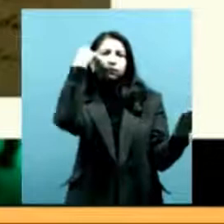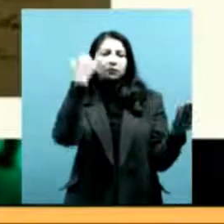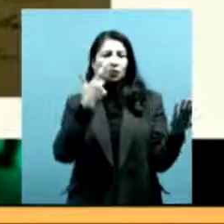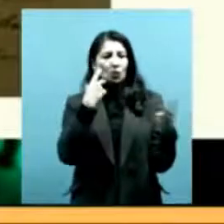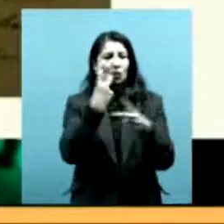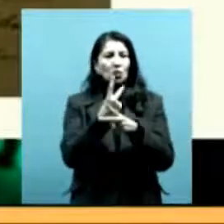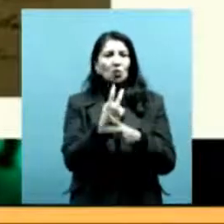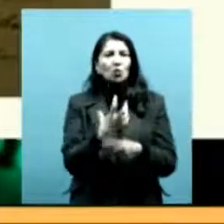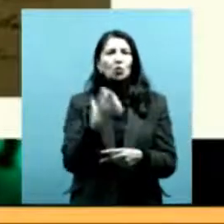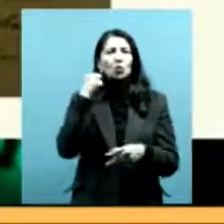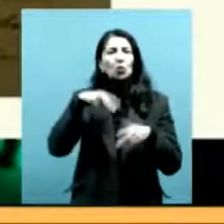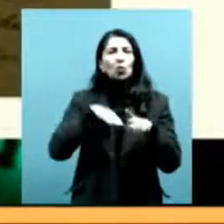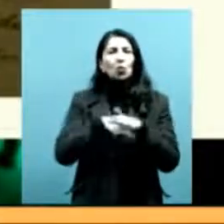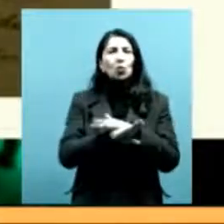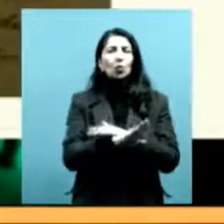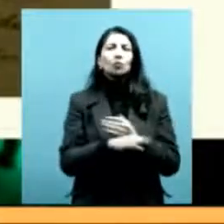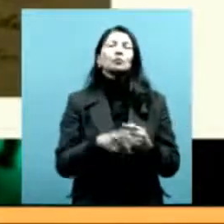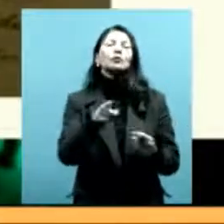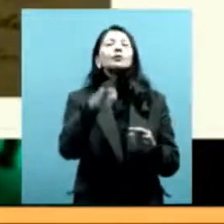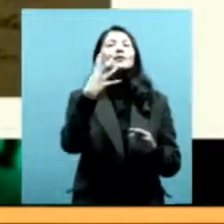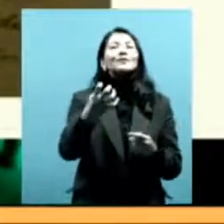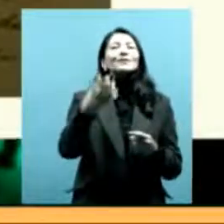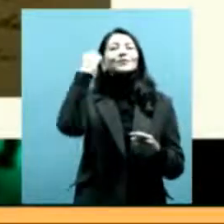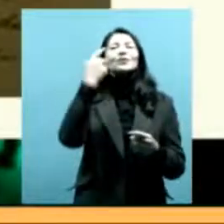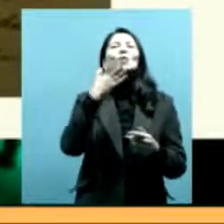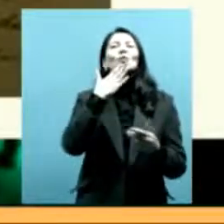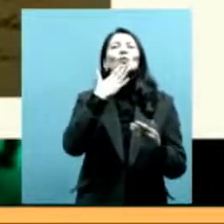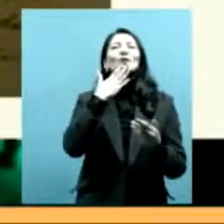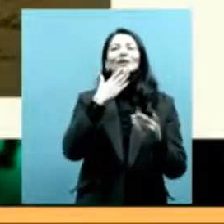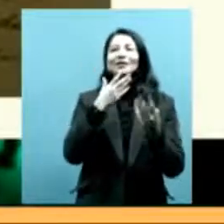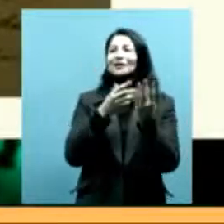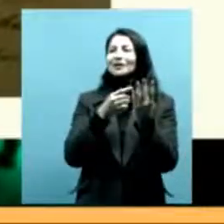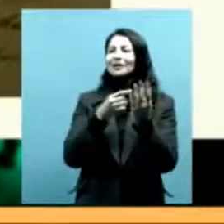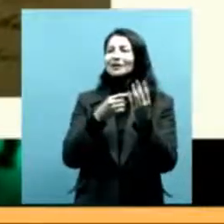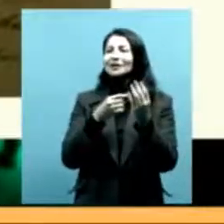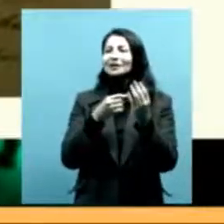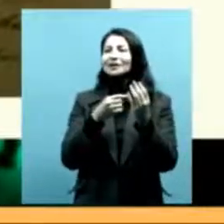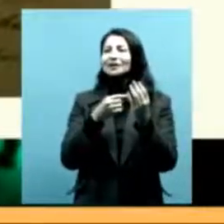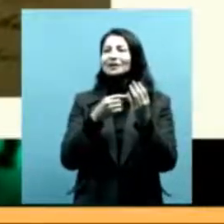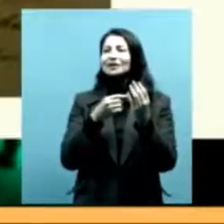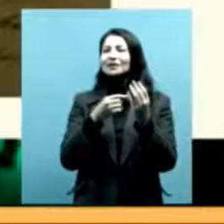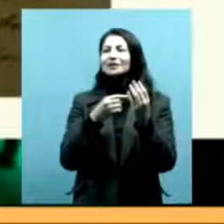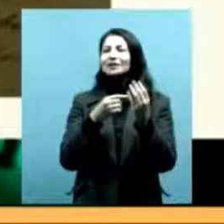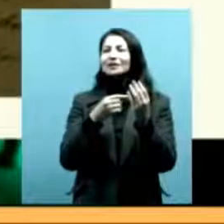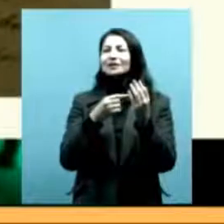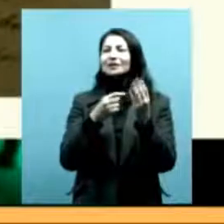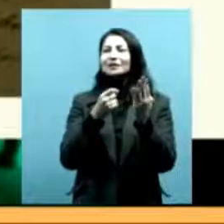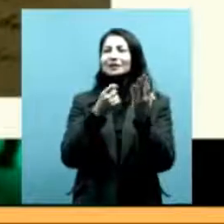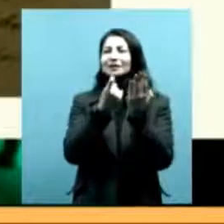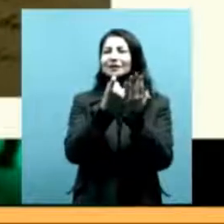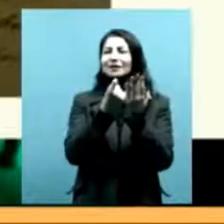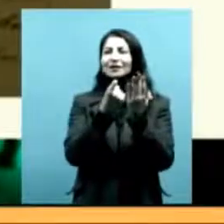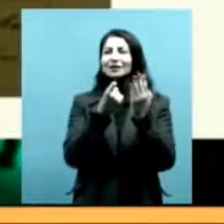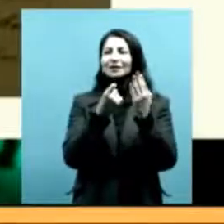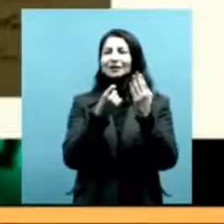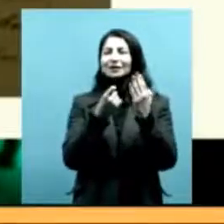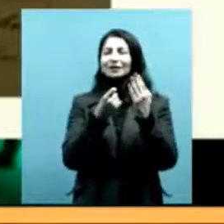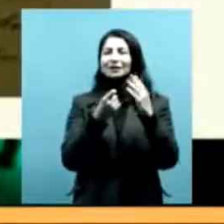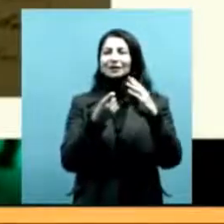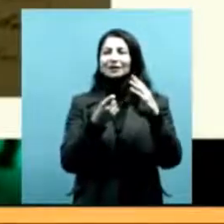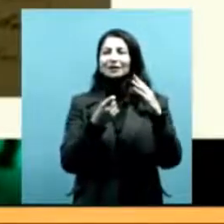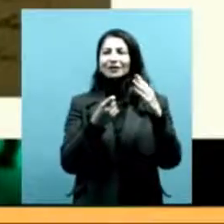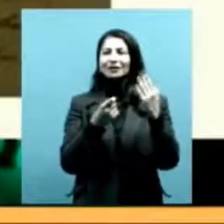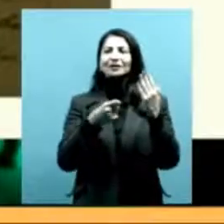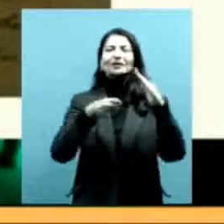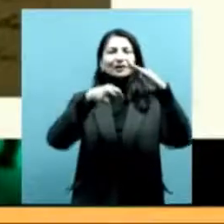¿no? Este es un censo del siglo XIX, donde vemos que